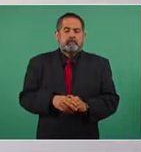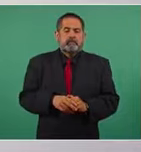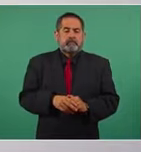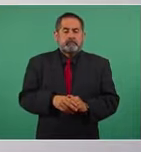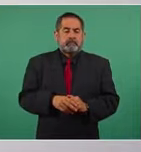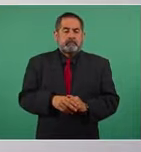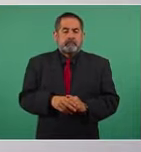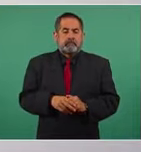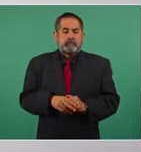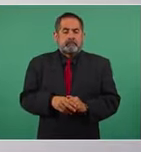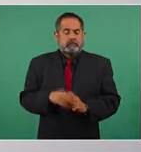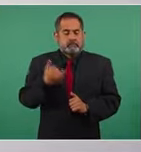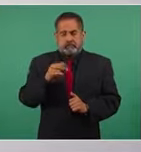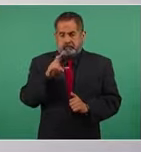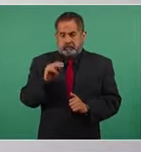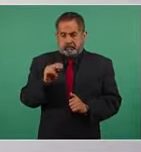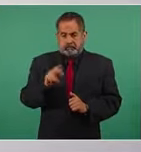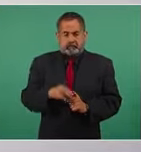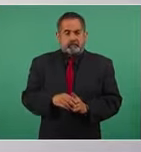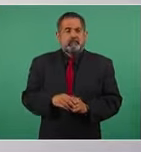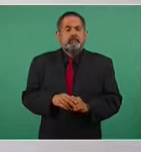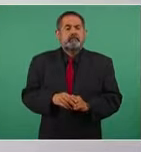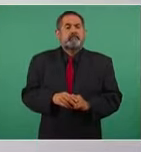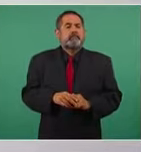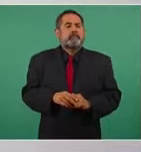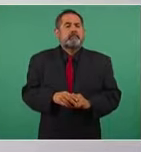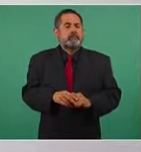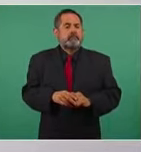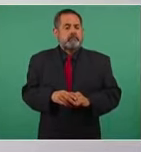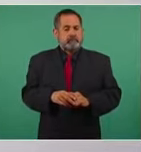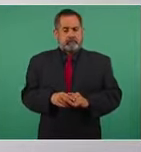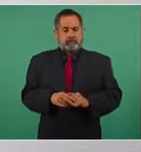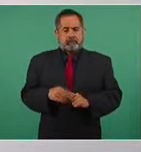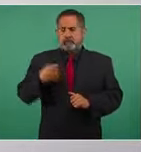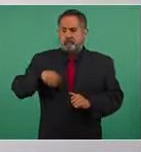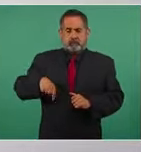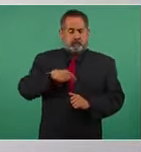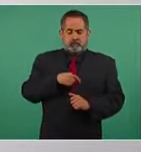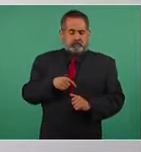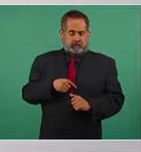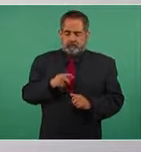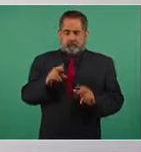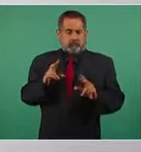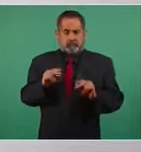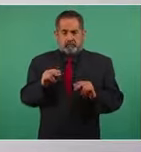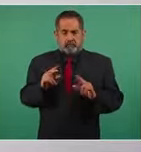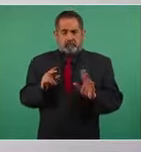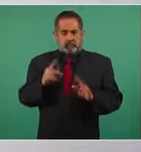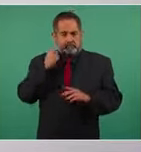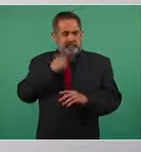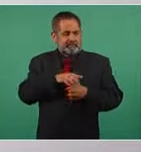y no vamos nosotros a reprimir y